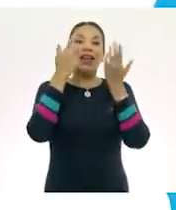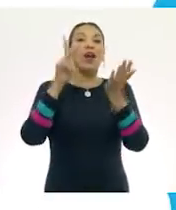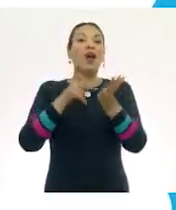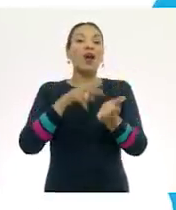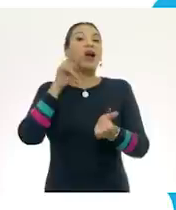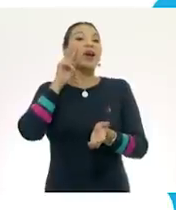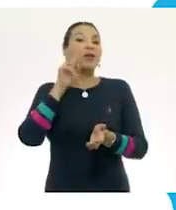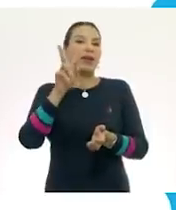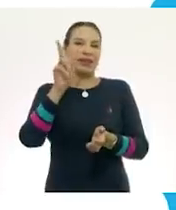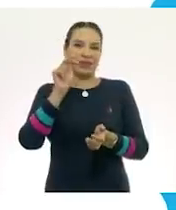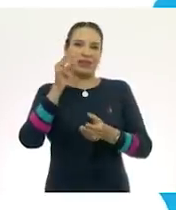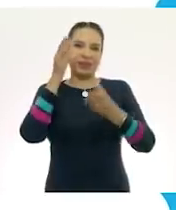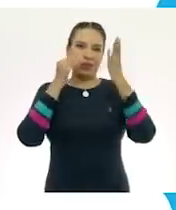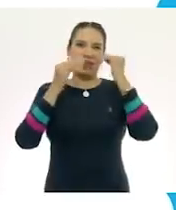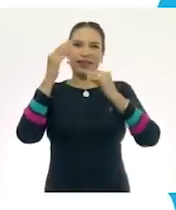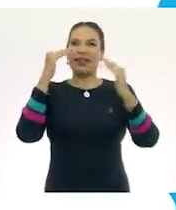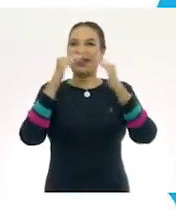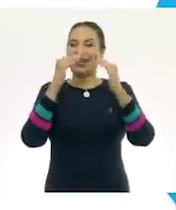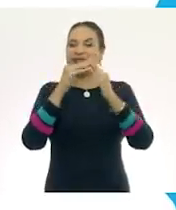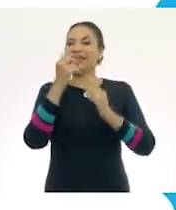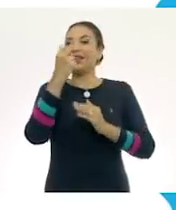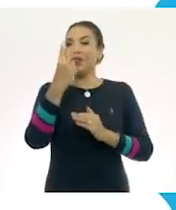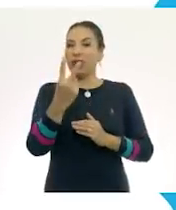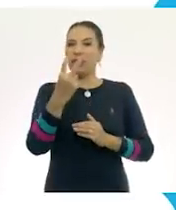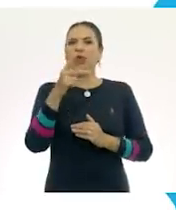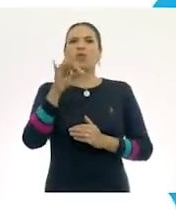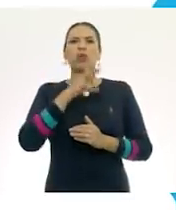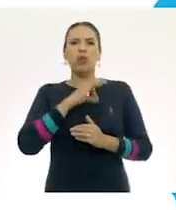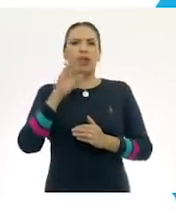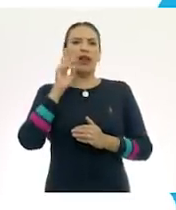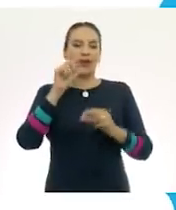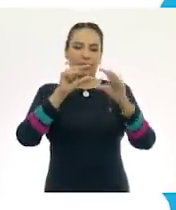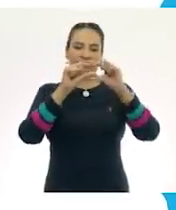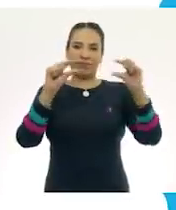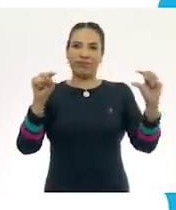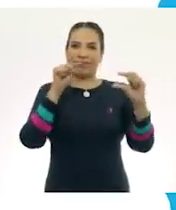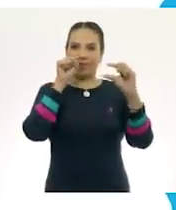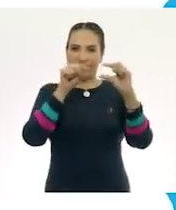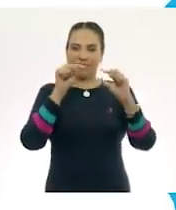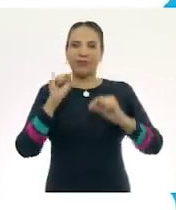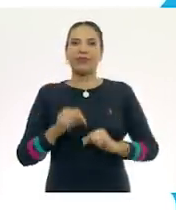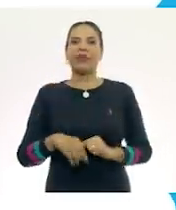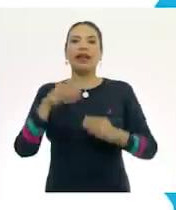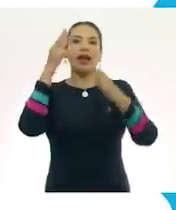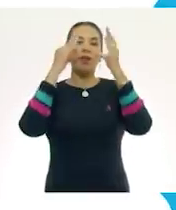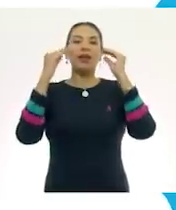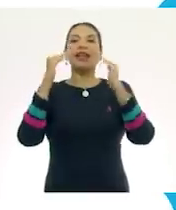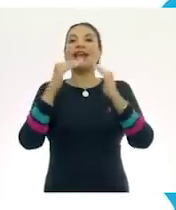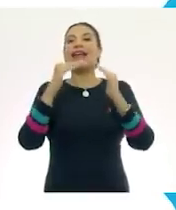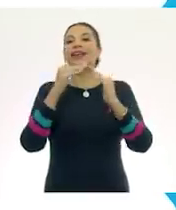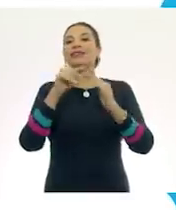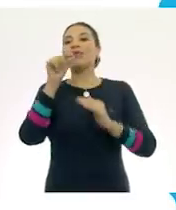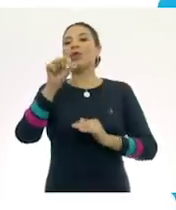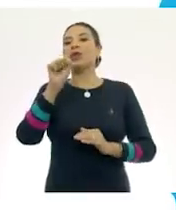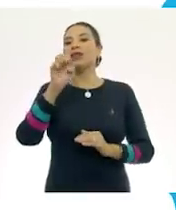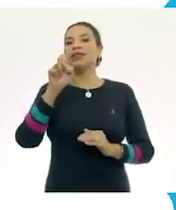Si quieres volver a ver los programas de Aprende en Casa 2, los puedes encontrar en la siguiente liga.